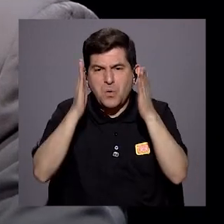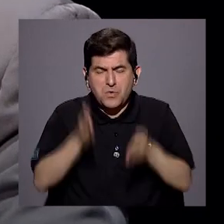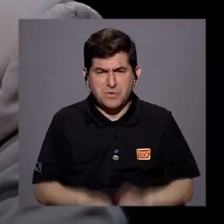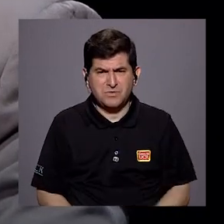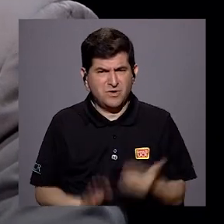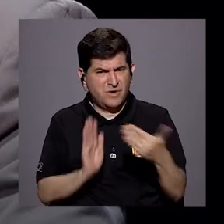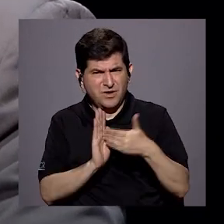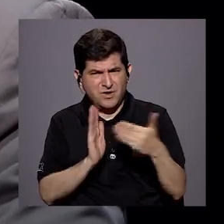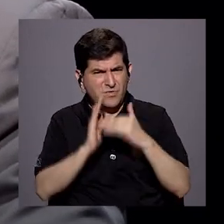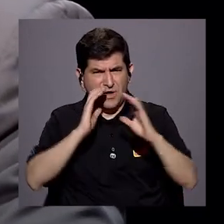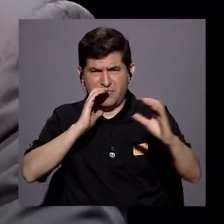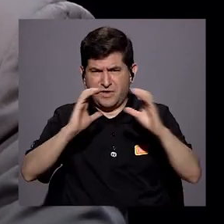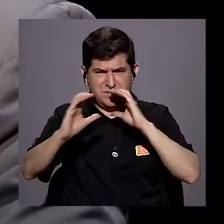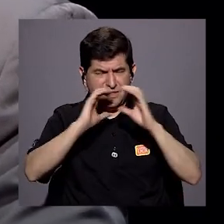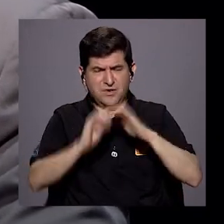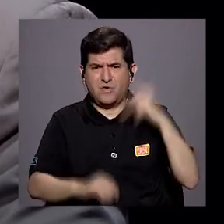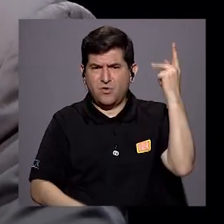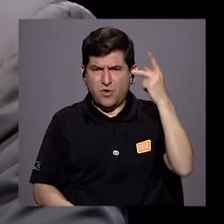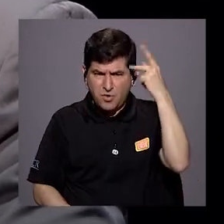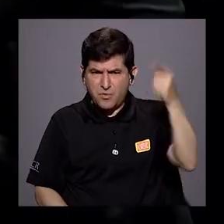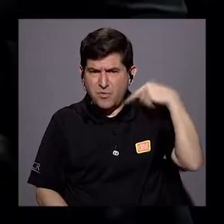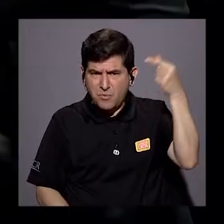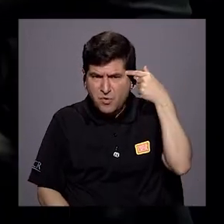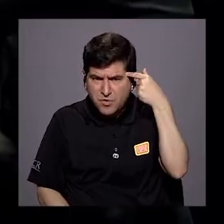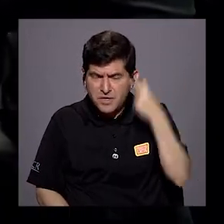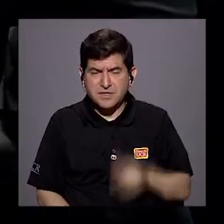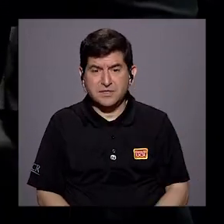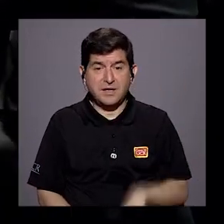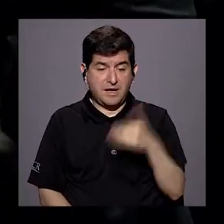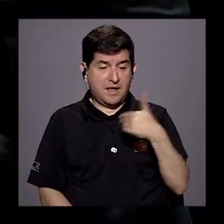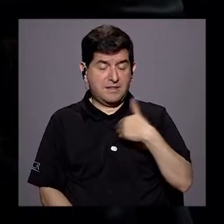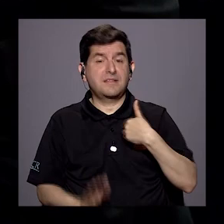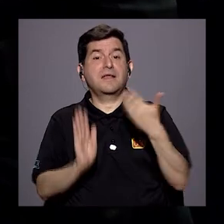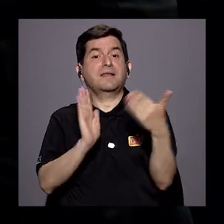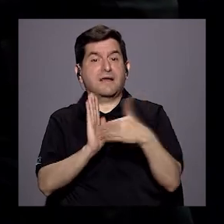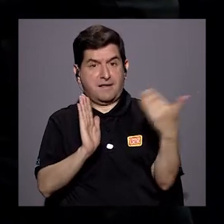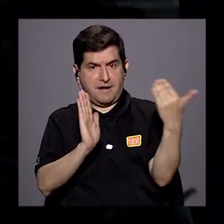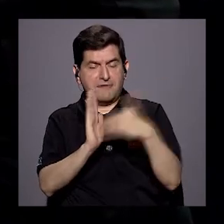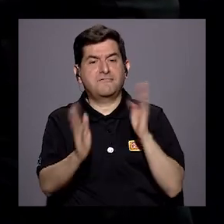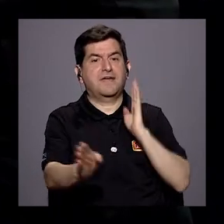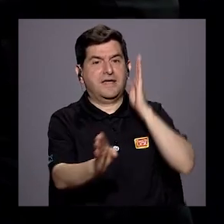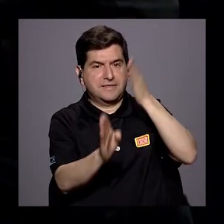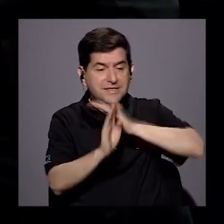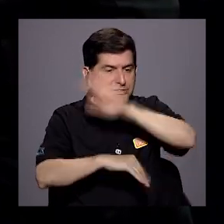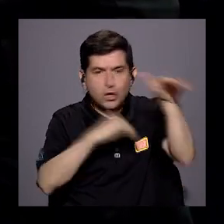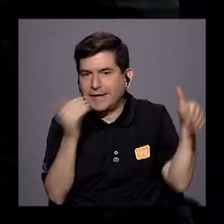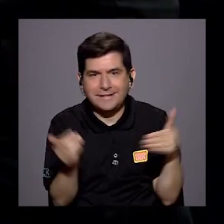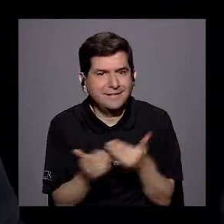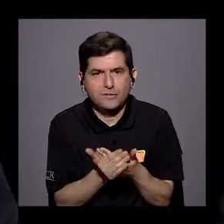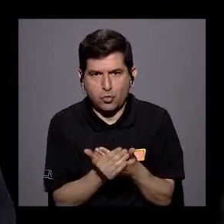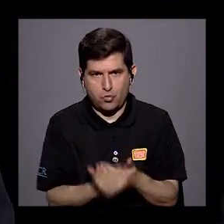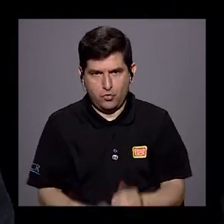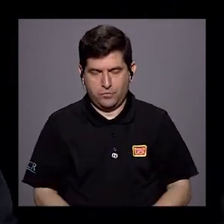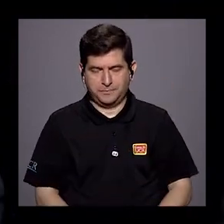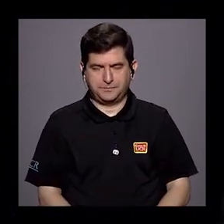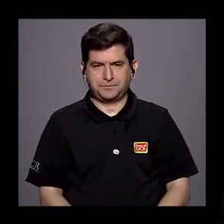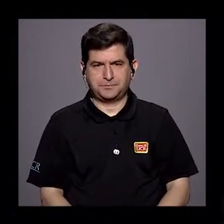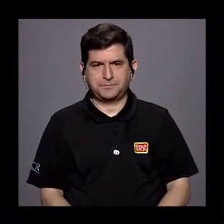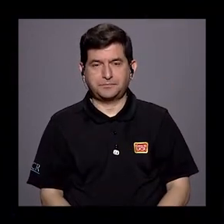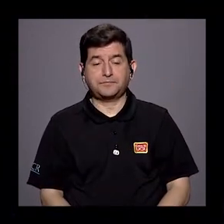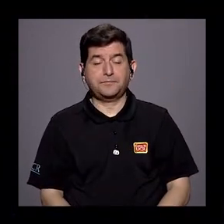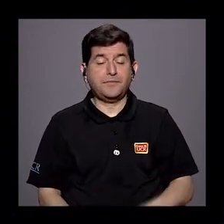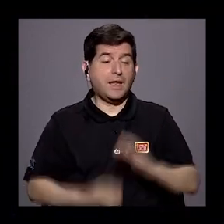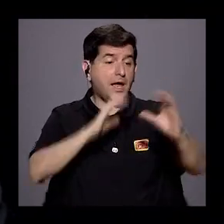directa sobre esa comunicación política del gobierno. Si usted lo nota, es muy difícil. tiene una afectación directa sobre todo. Eso tiene una afectación